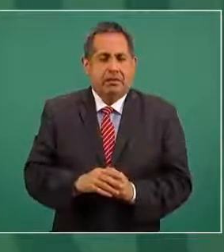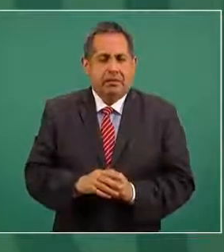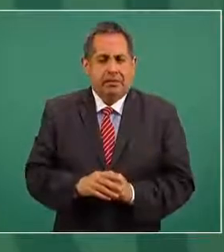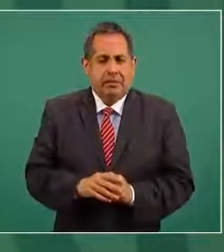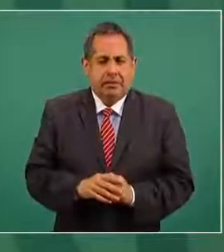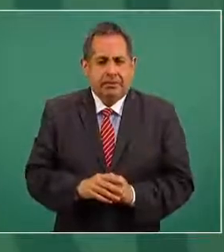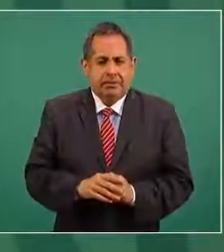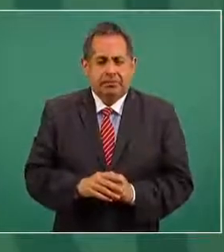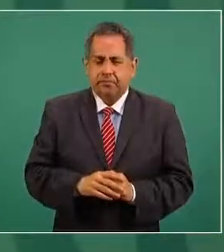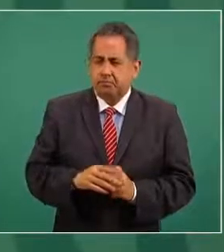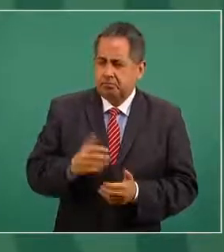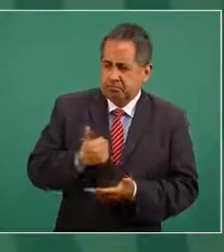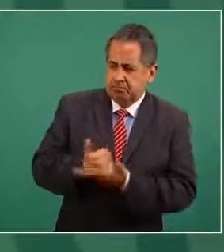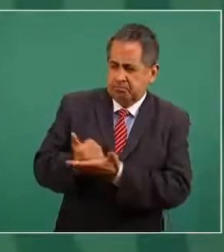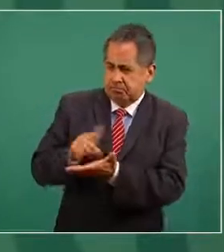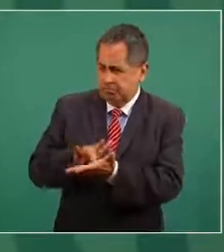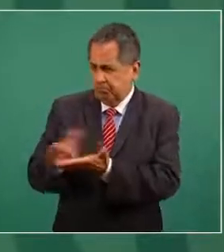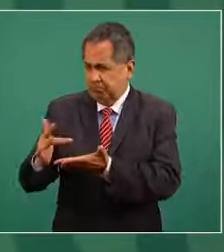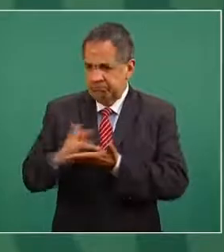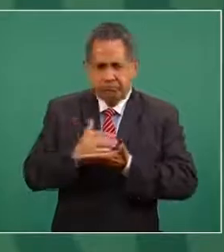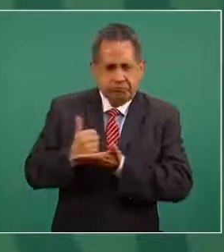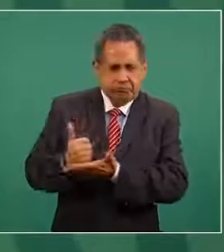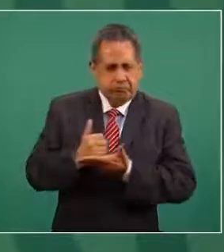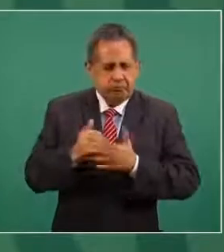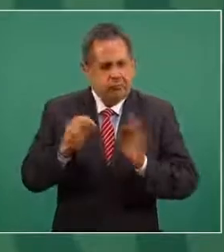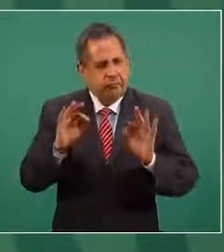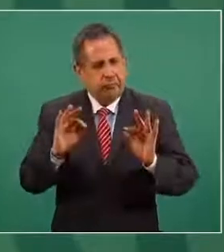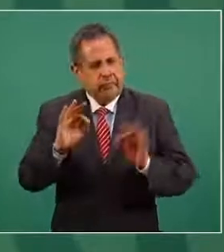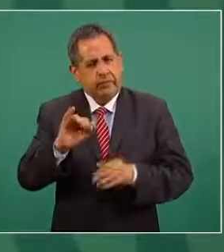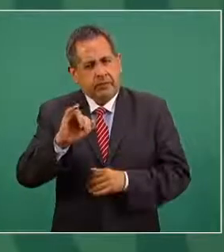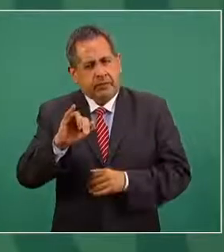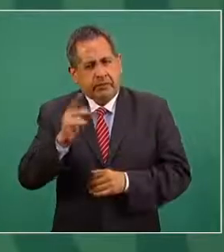hay cooperación sí pero